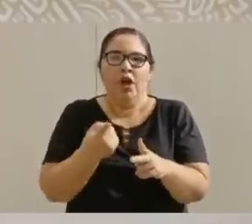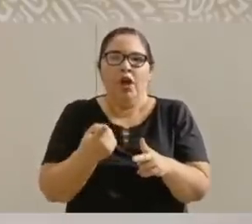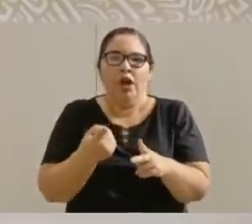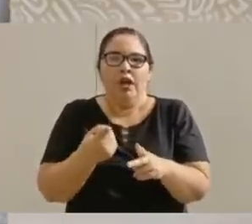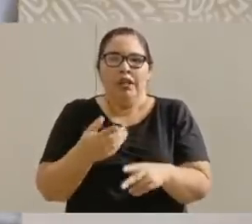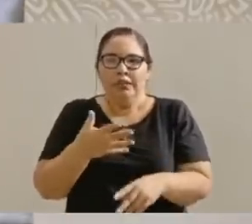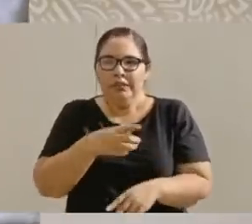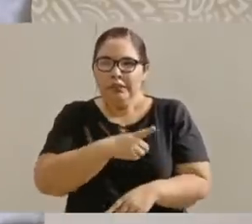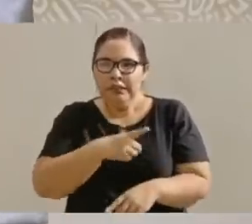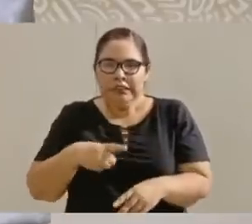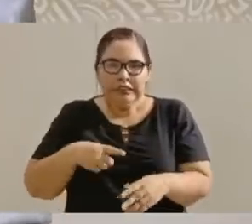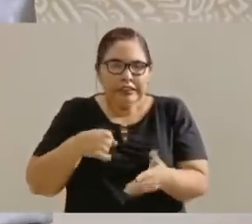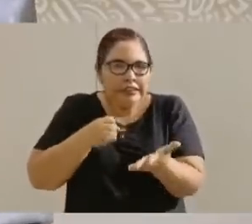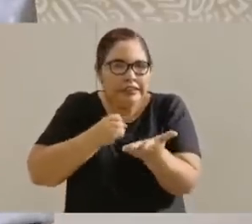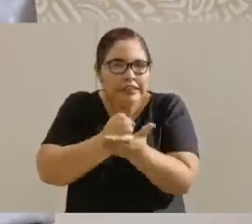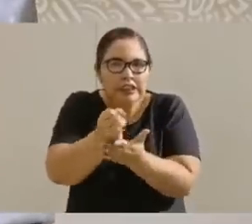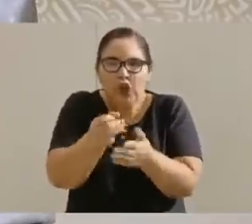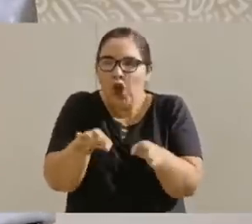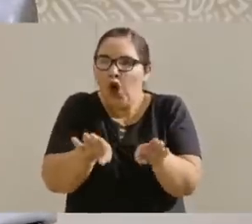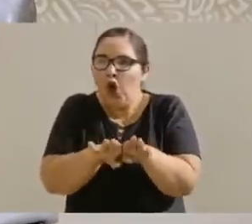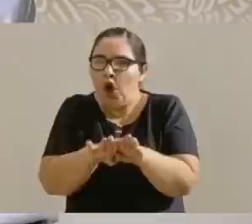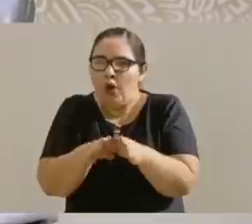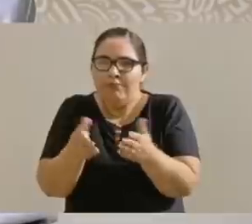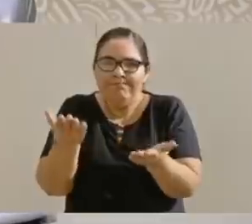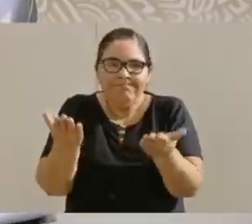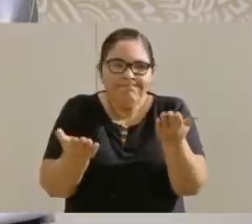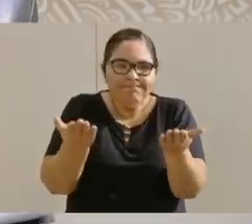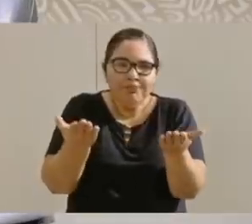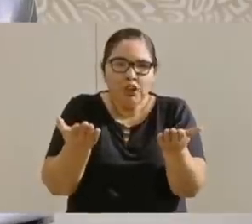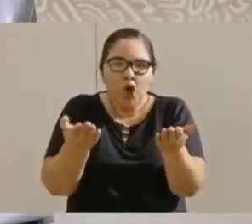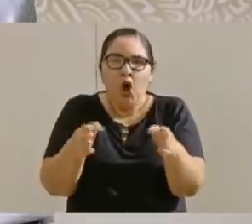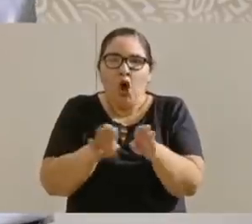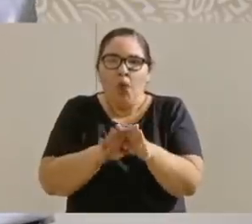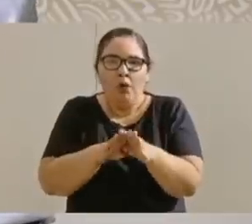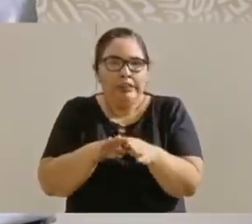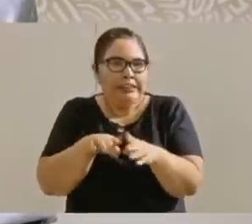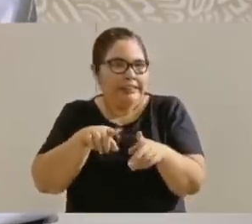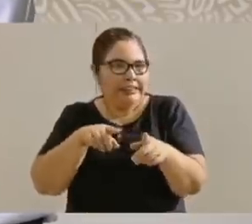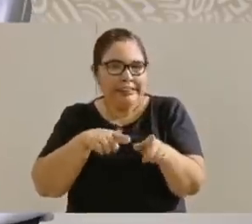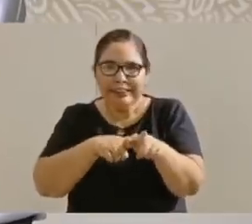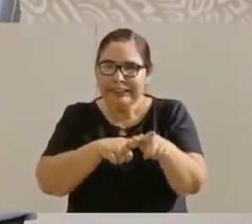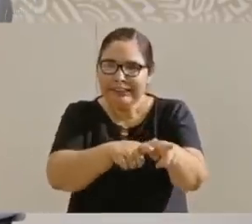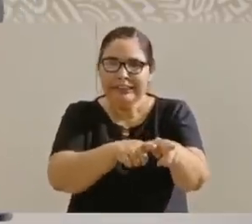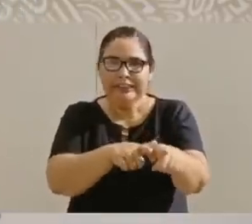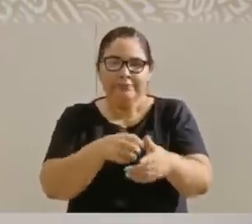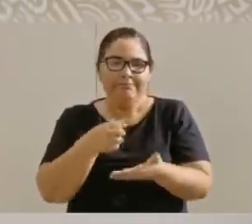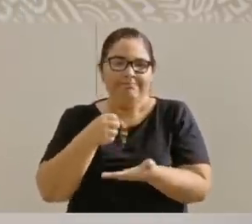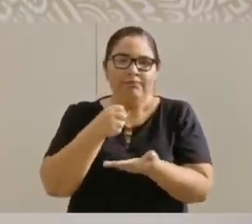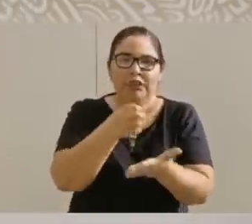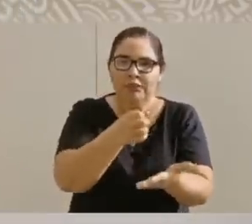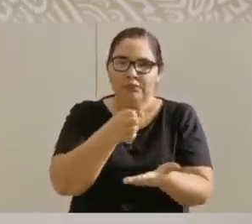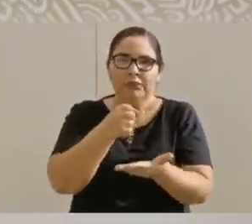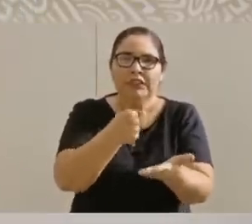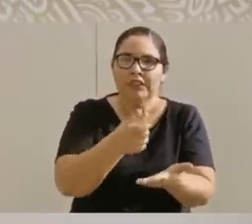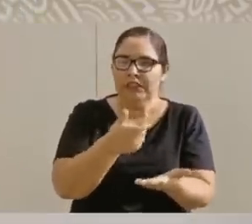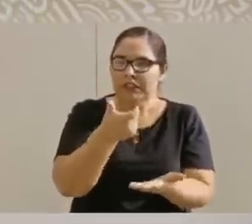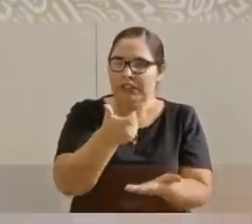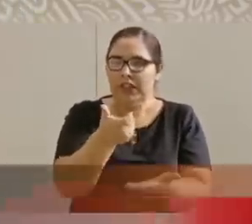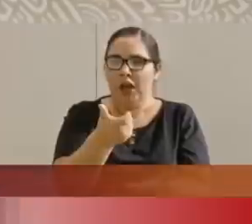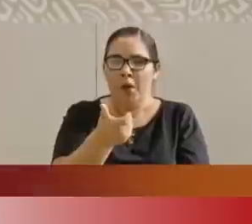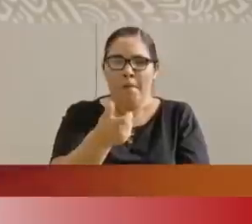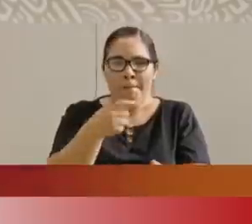decisión. Si continuábamos invirtiendo para